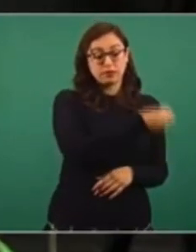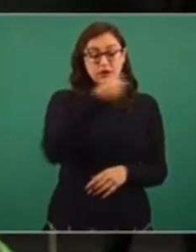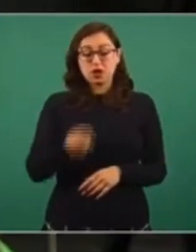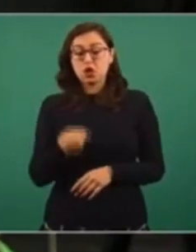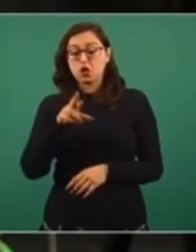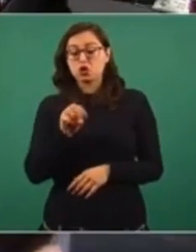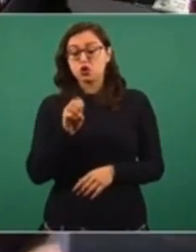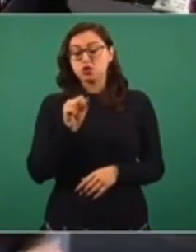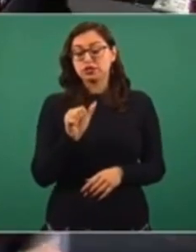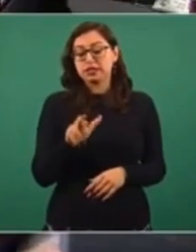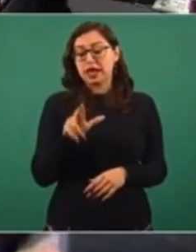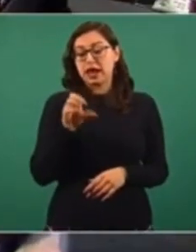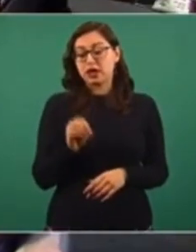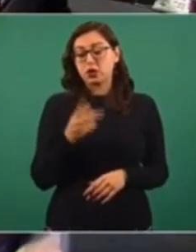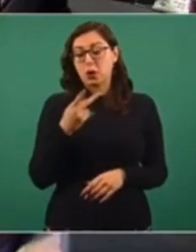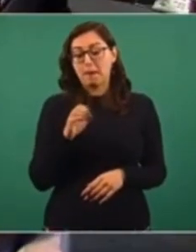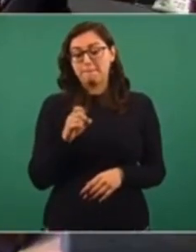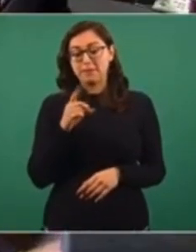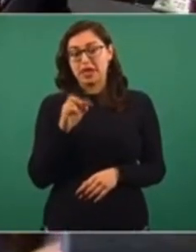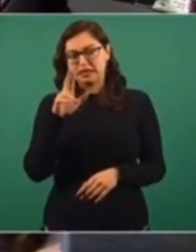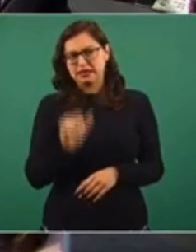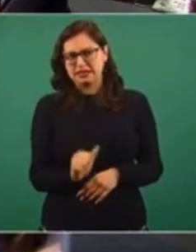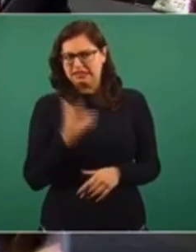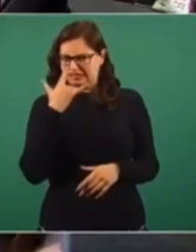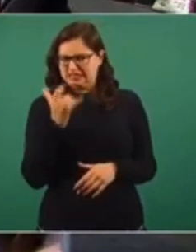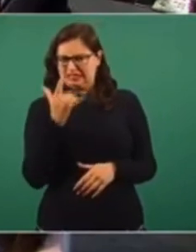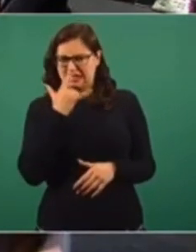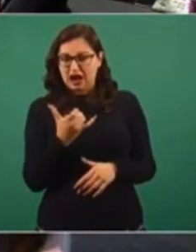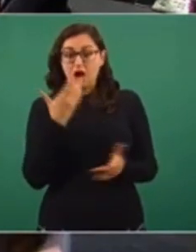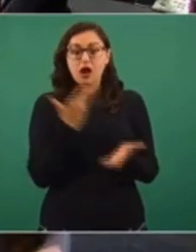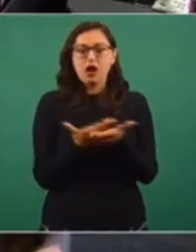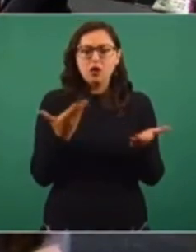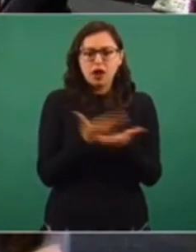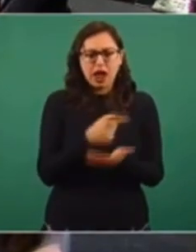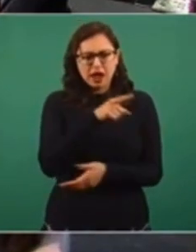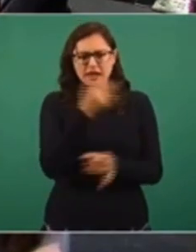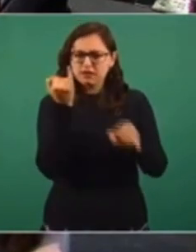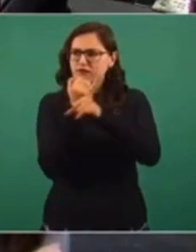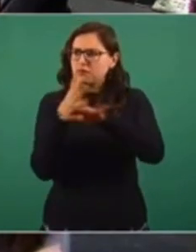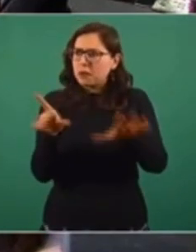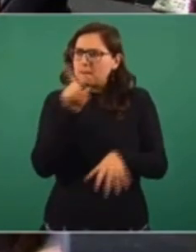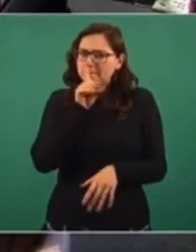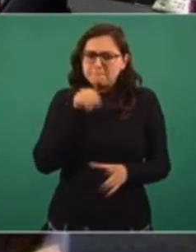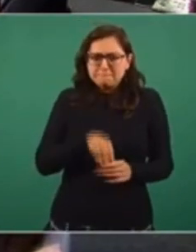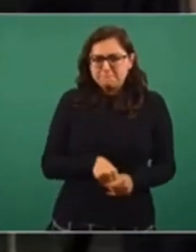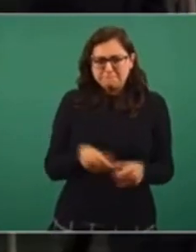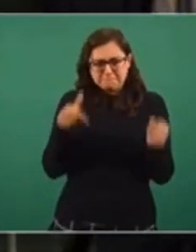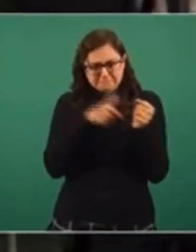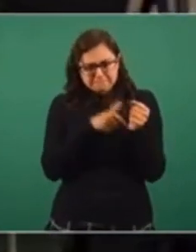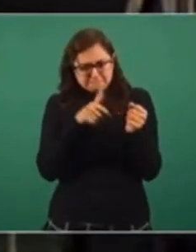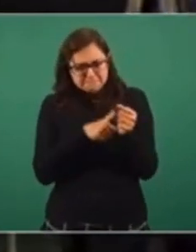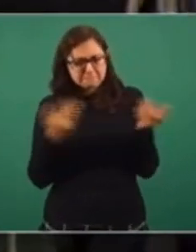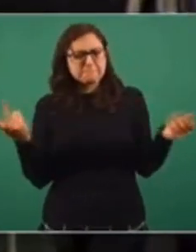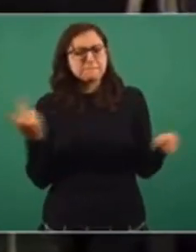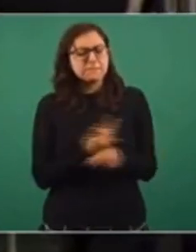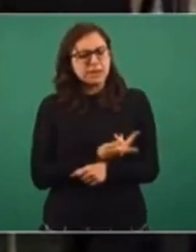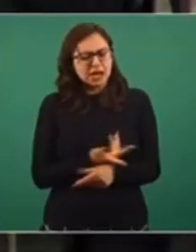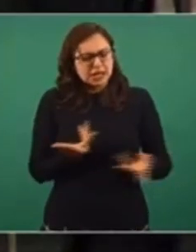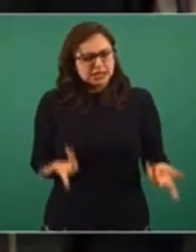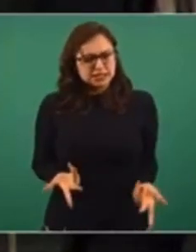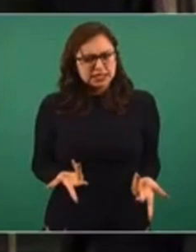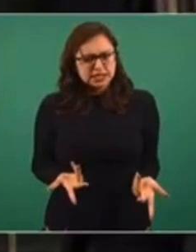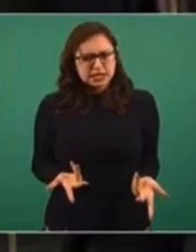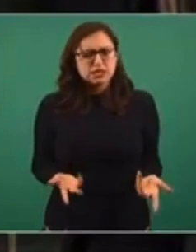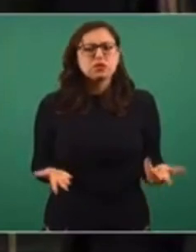Piedra fue bastante polémico y ahora pues sabemos que ha ocultado información. La pregunta es, ¿cómo considera que